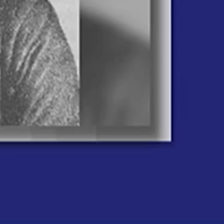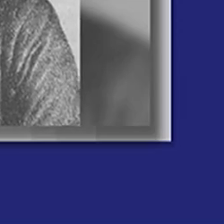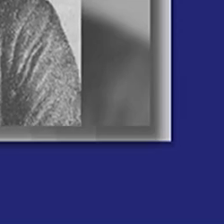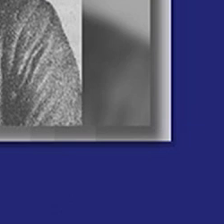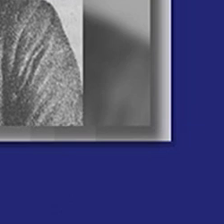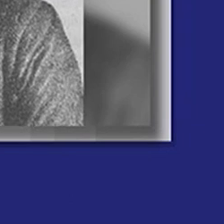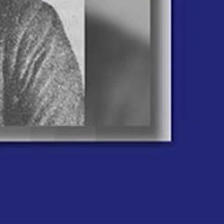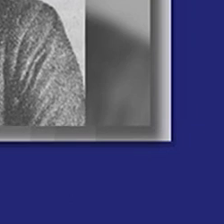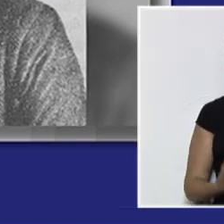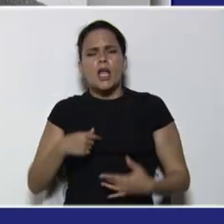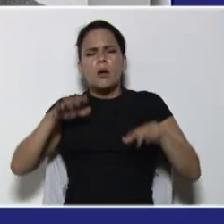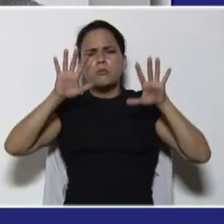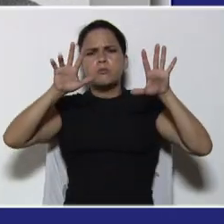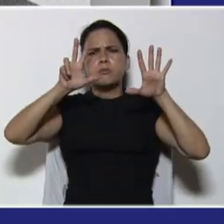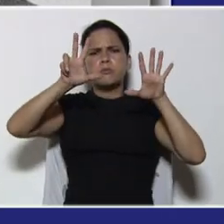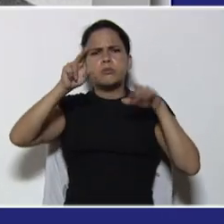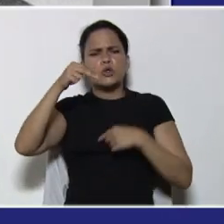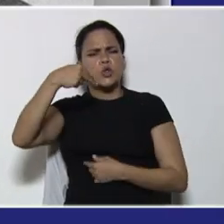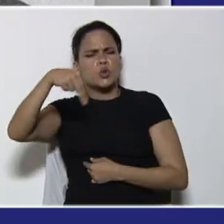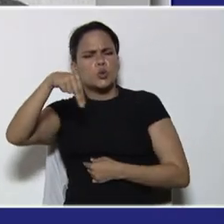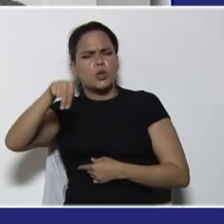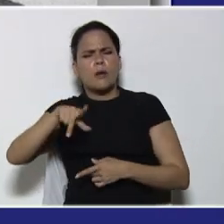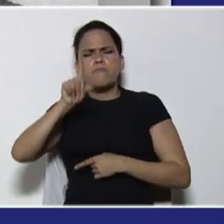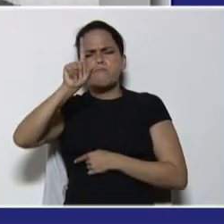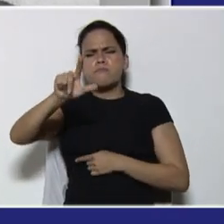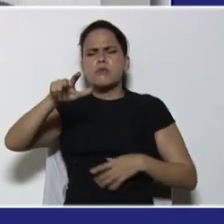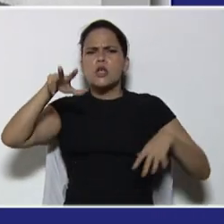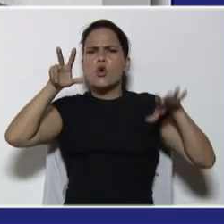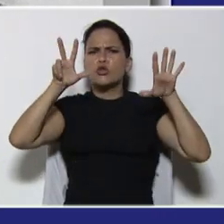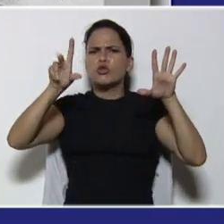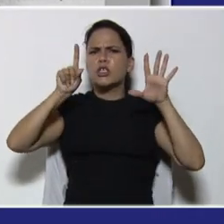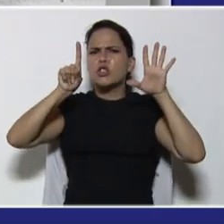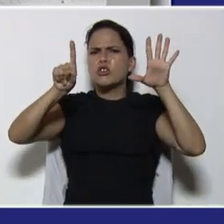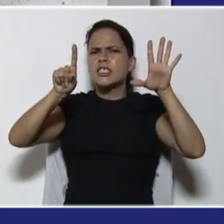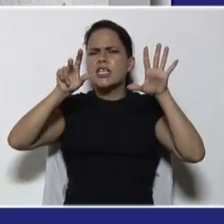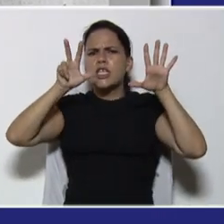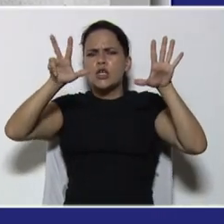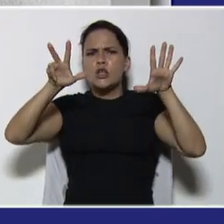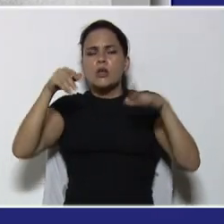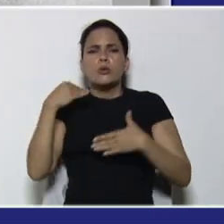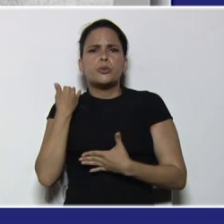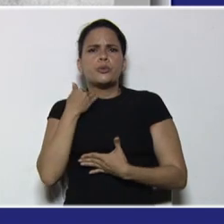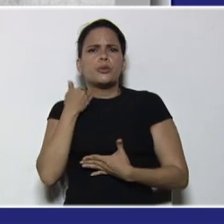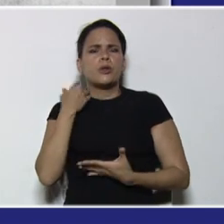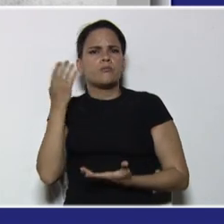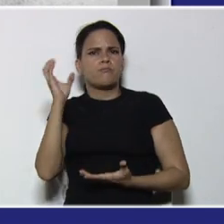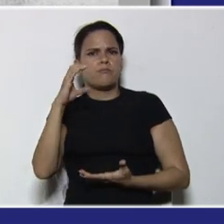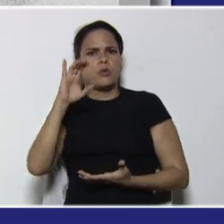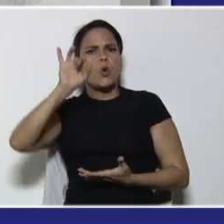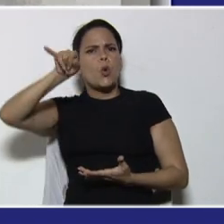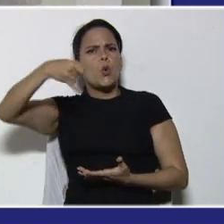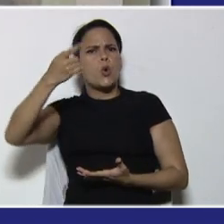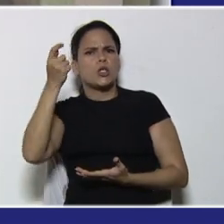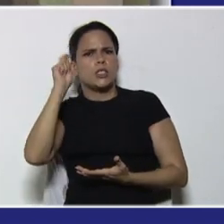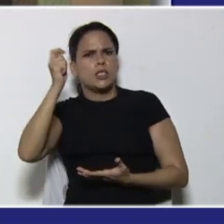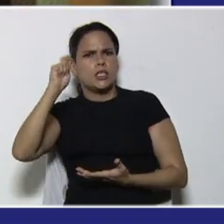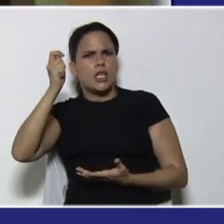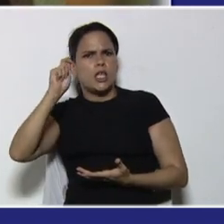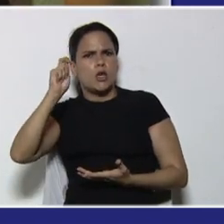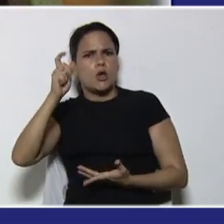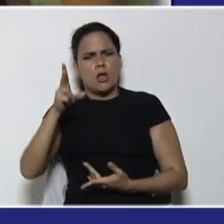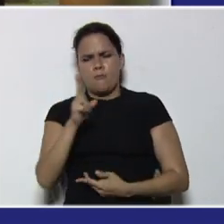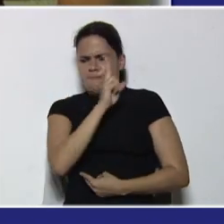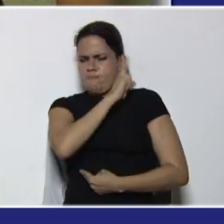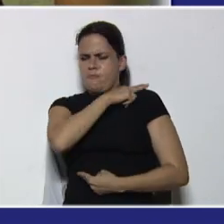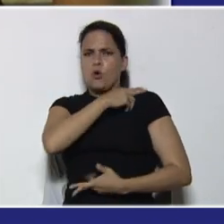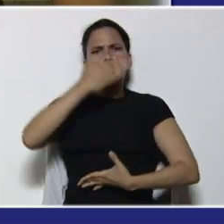El 18 de noviembre de 1868 falleció en Caracas José Tadeo Monagas. Fue un